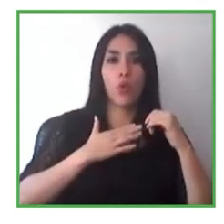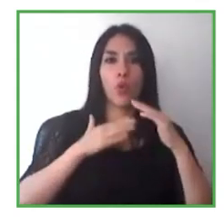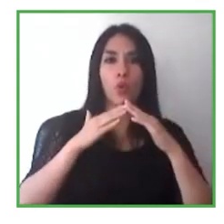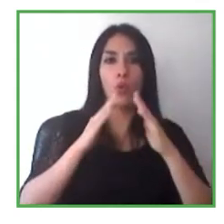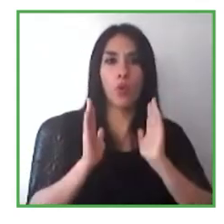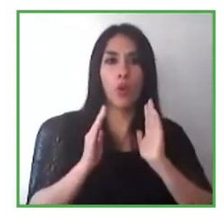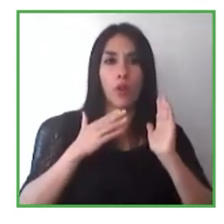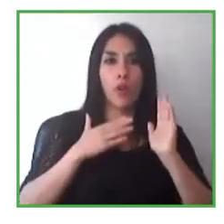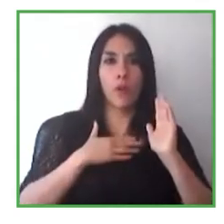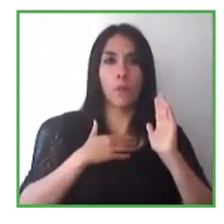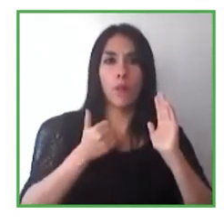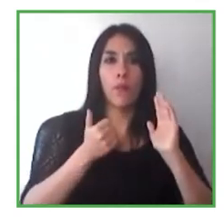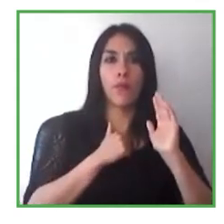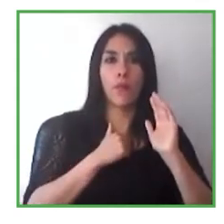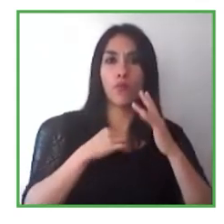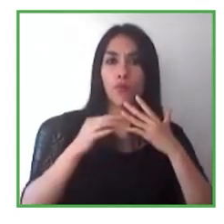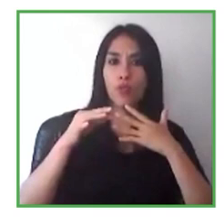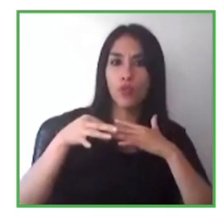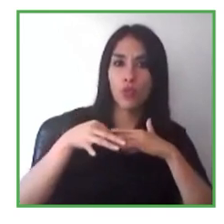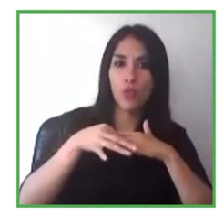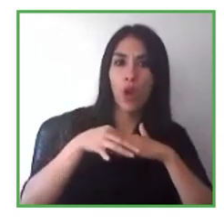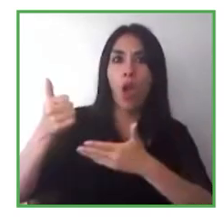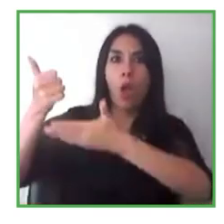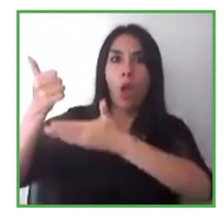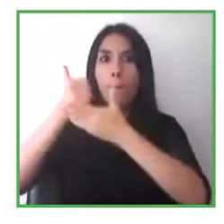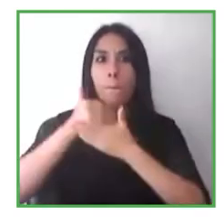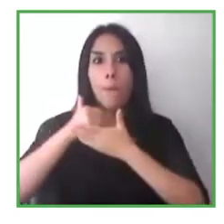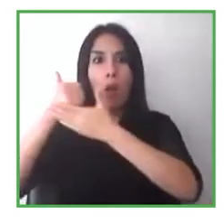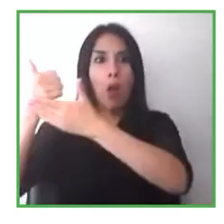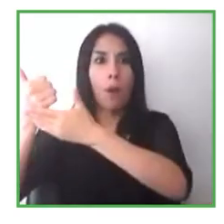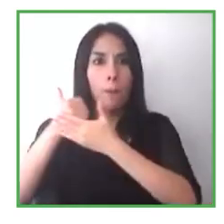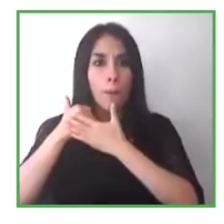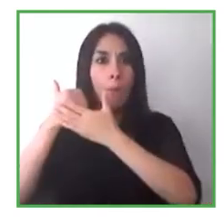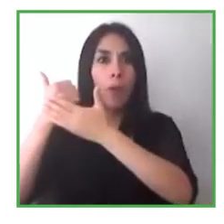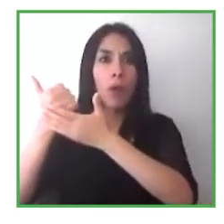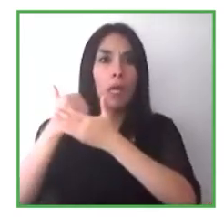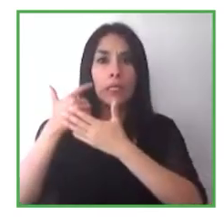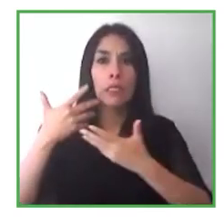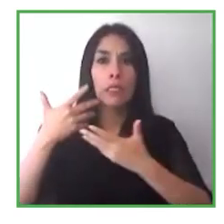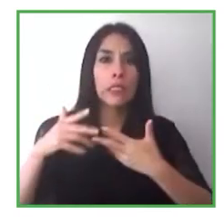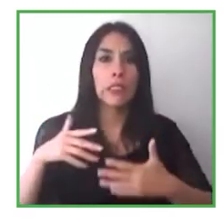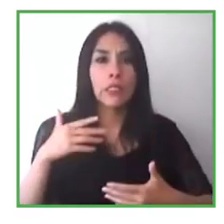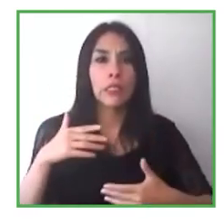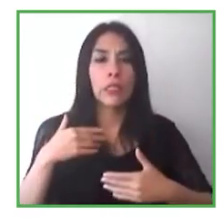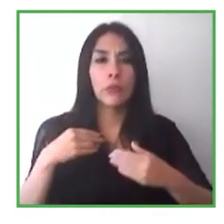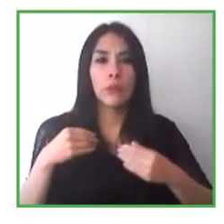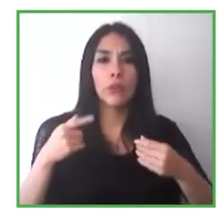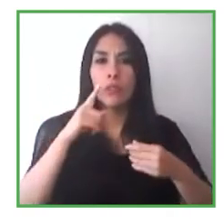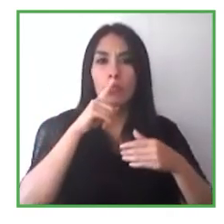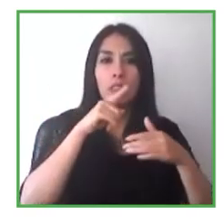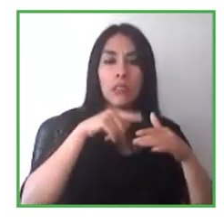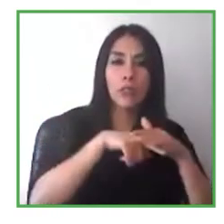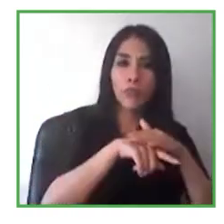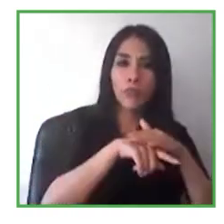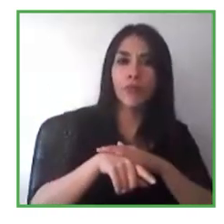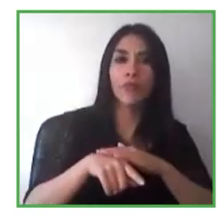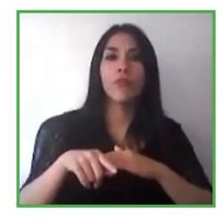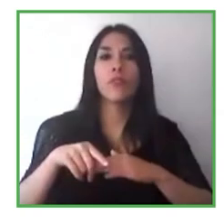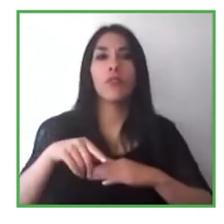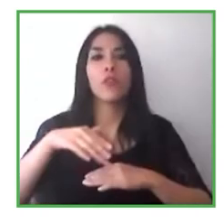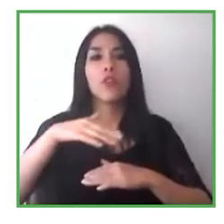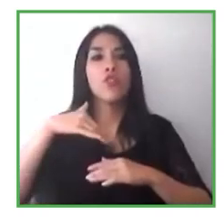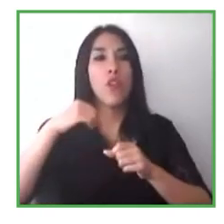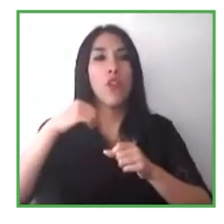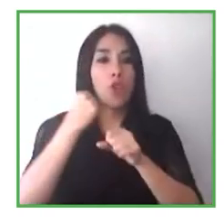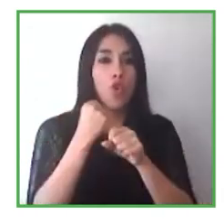esposo y está acá en el hogar y puedo tener acceso en el lugar, en el entorno y es bueno poder entregar